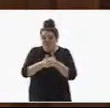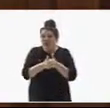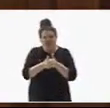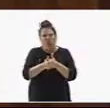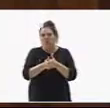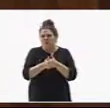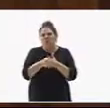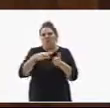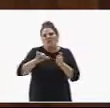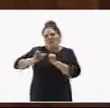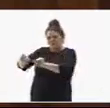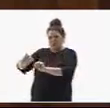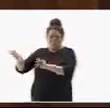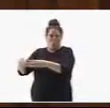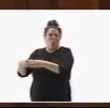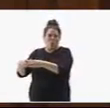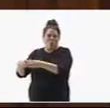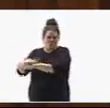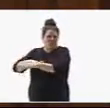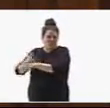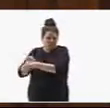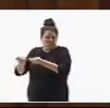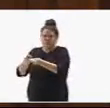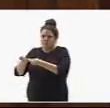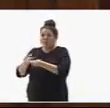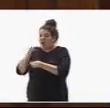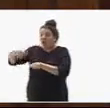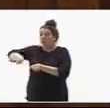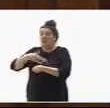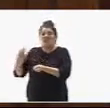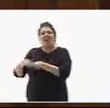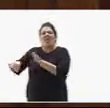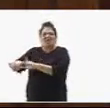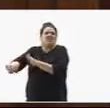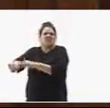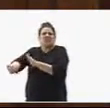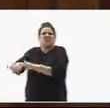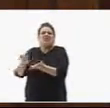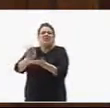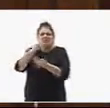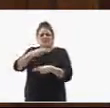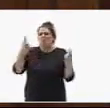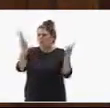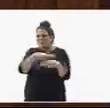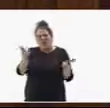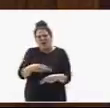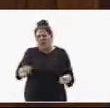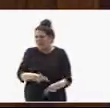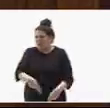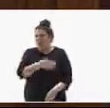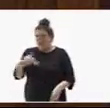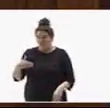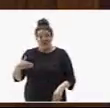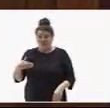Gobierno. Más políticas de derecha, más privatización de los servicios públicos, peor calidad en nuestros